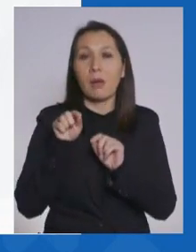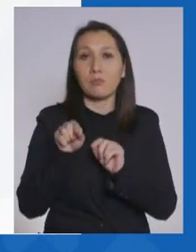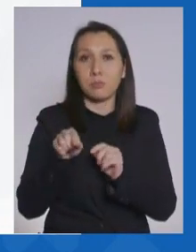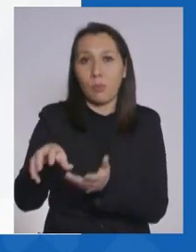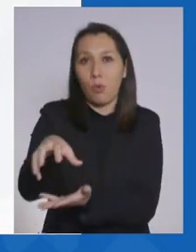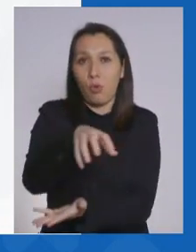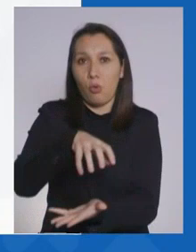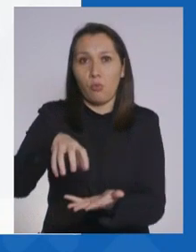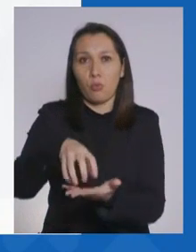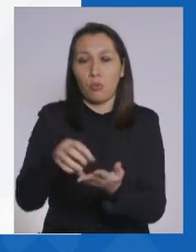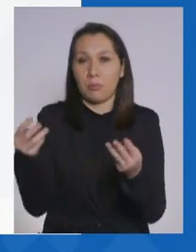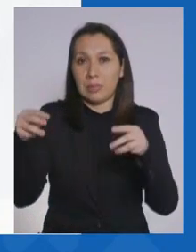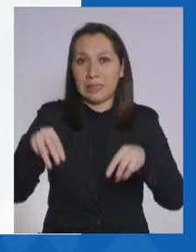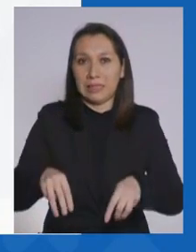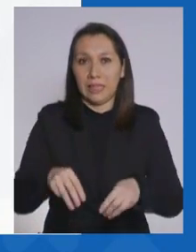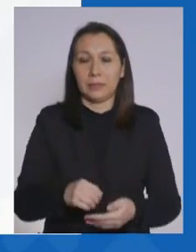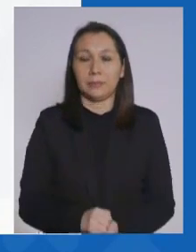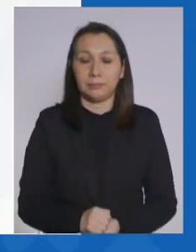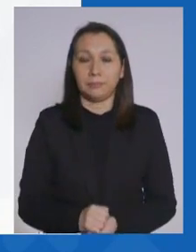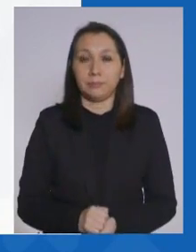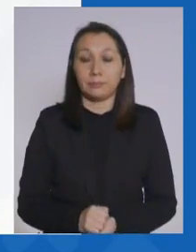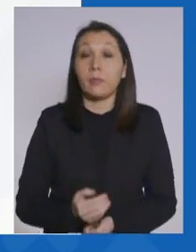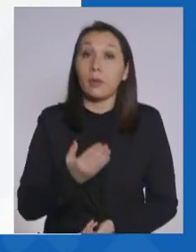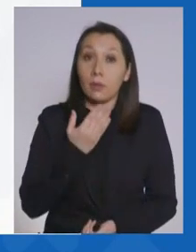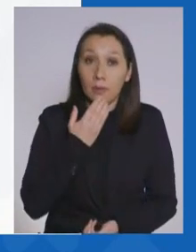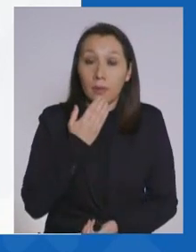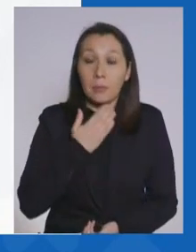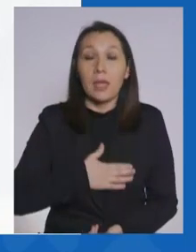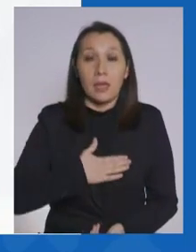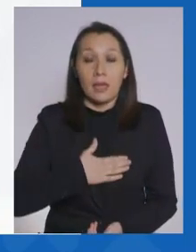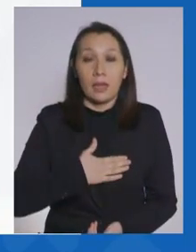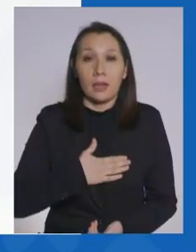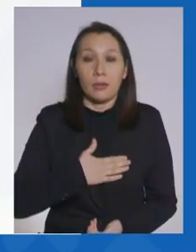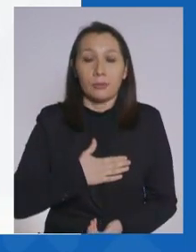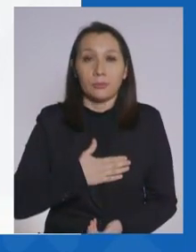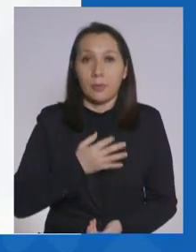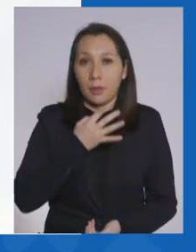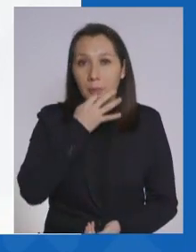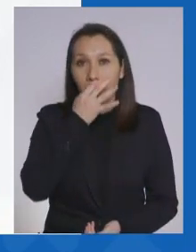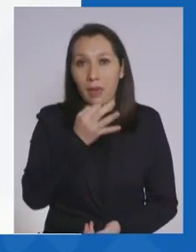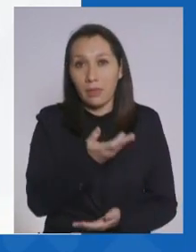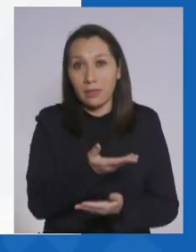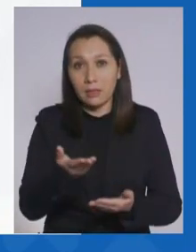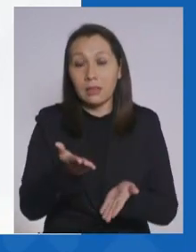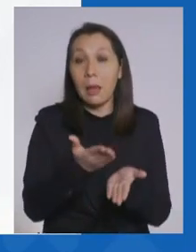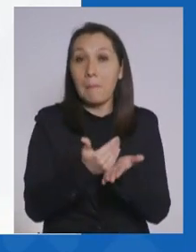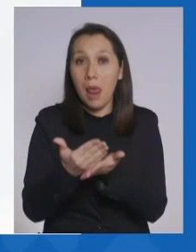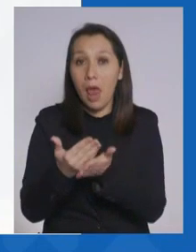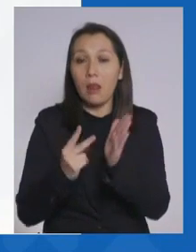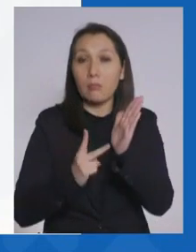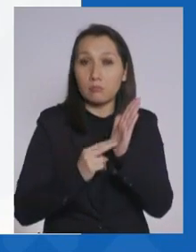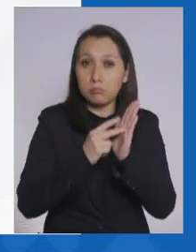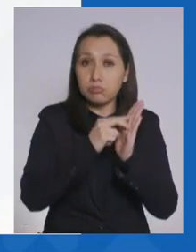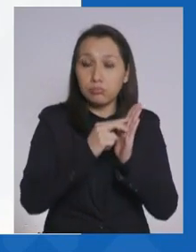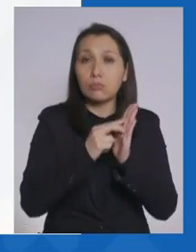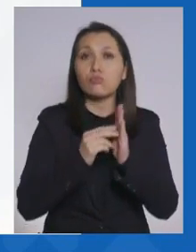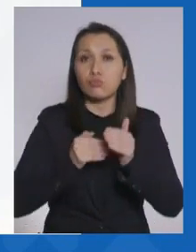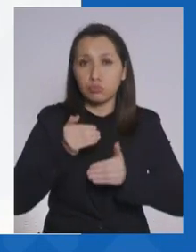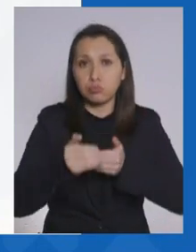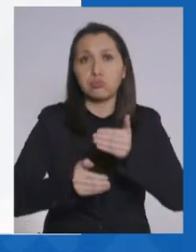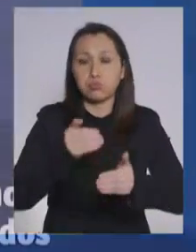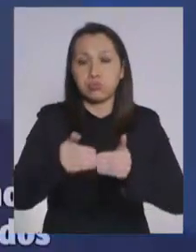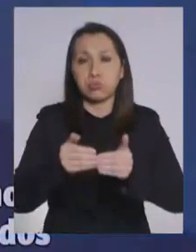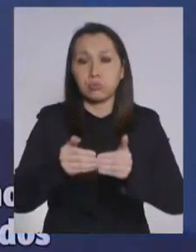comuna. Quiero también decirles que el plan Paso a Paso continúa,